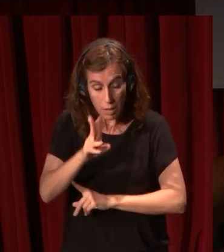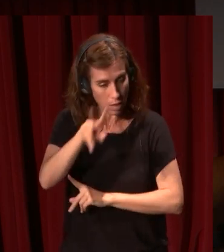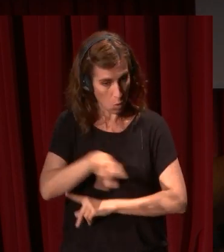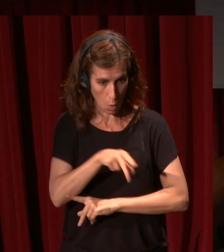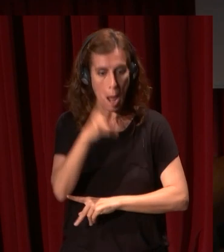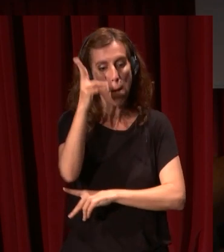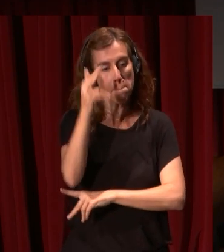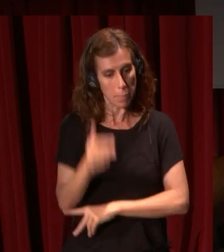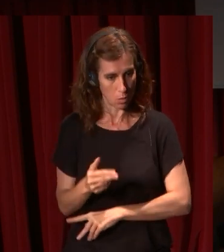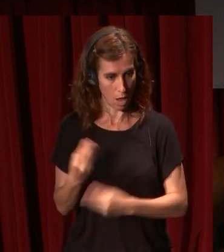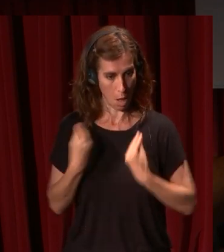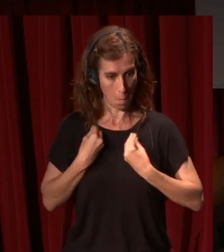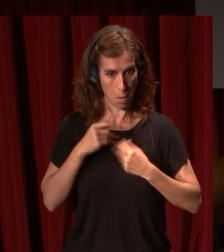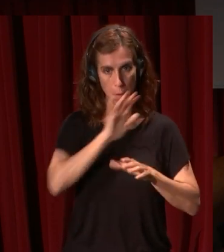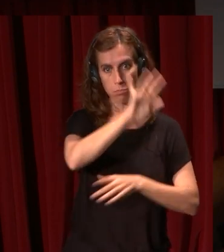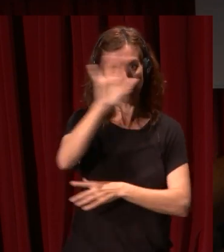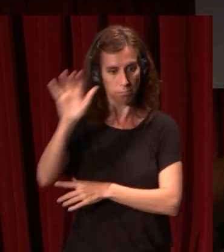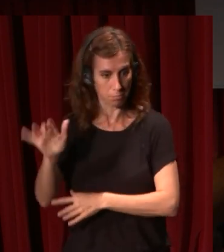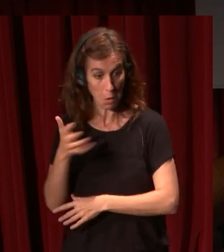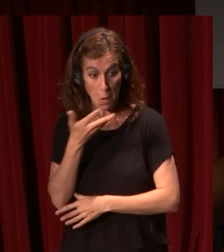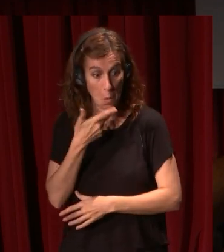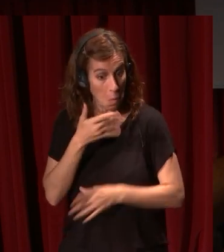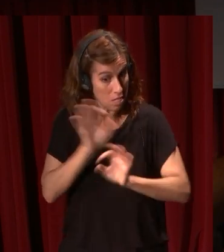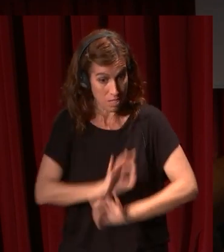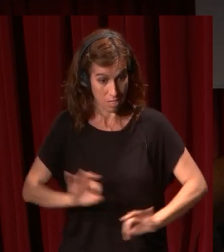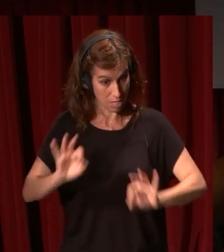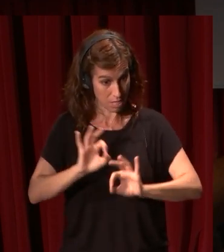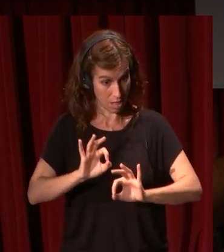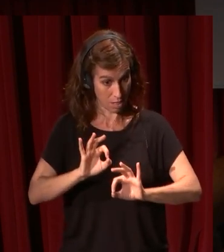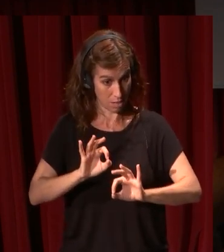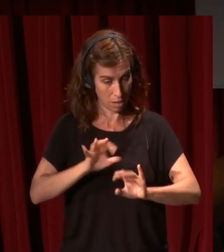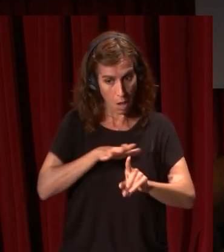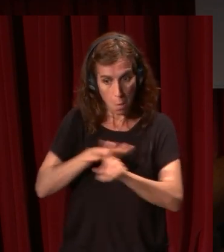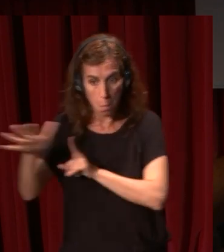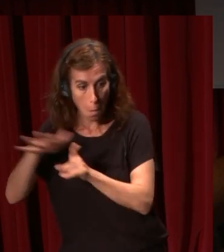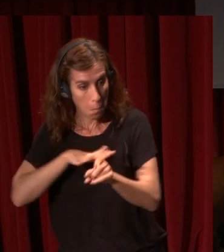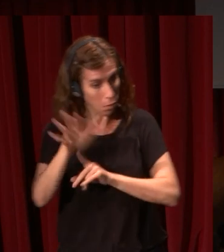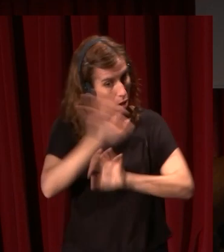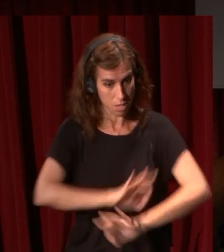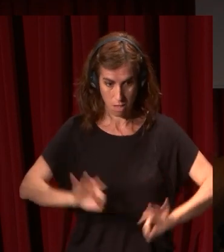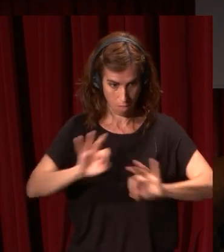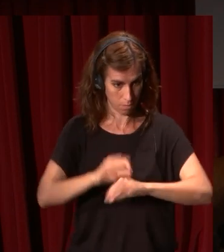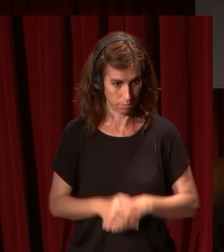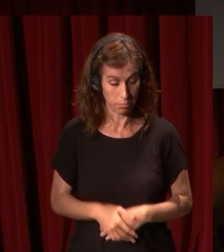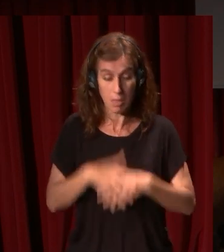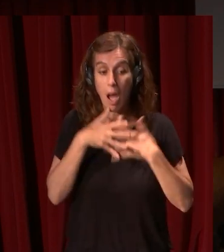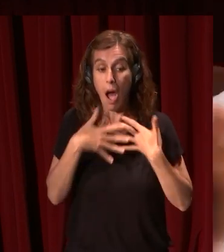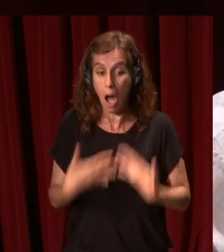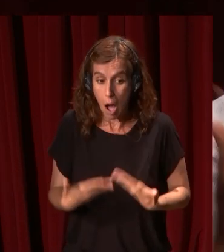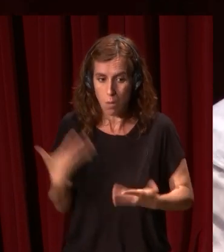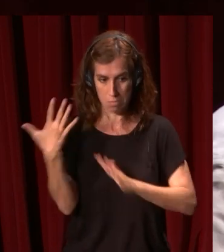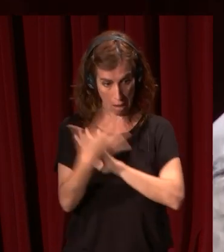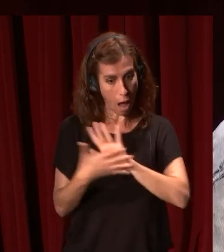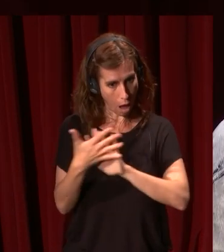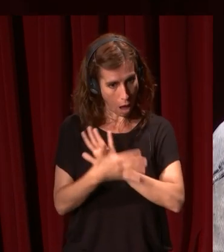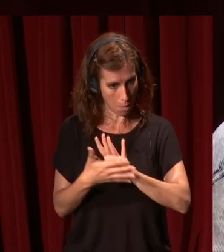pintores que viven en lugares diferentes que no se conocen y que no pueden haber influido unos sobre otros ahora sin embargo vamos a hablar durante